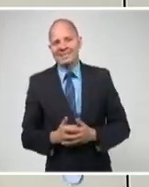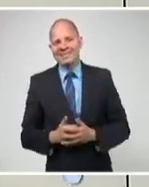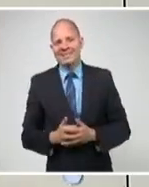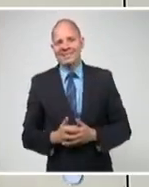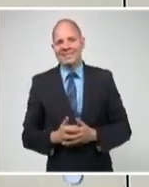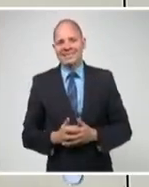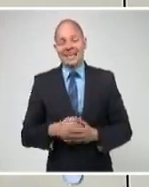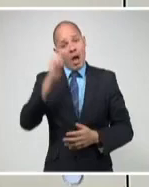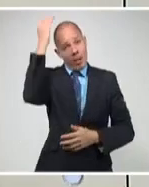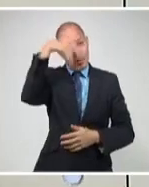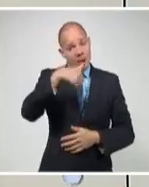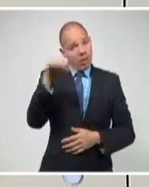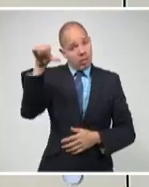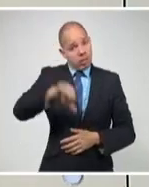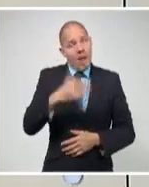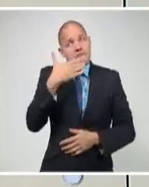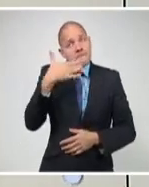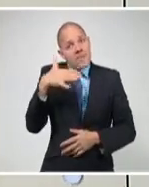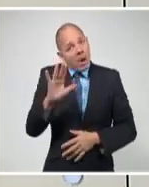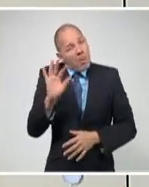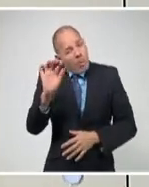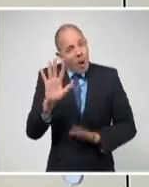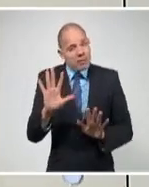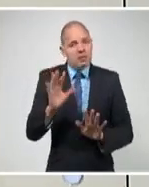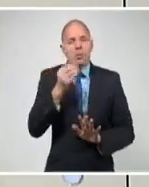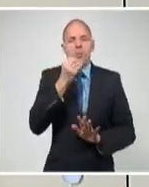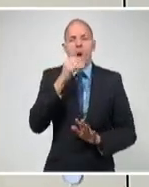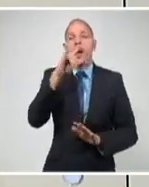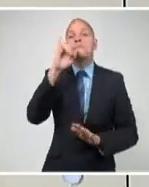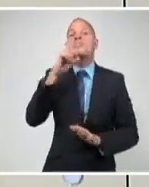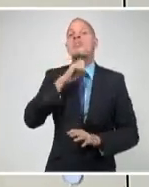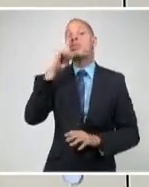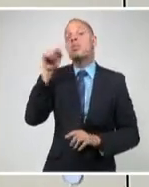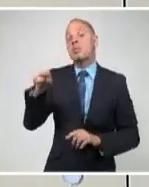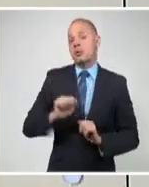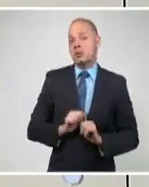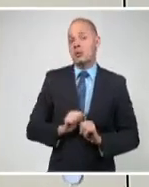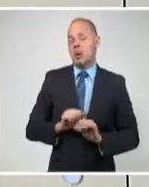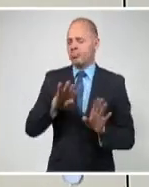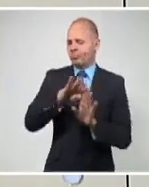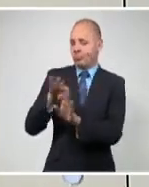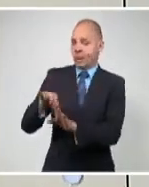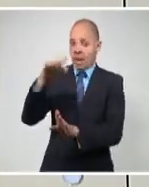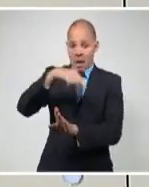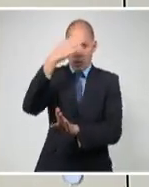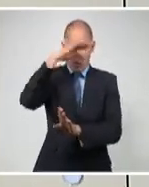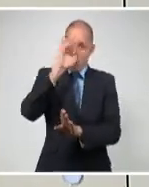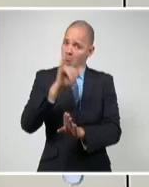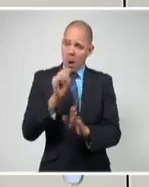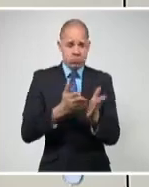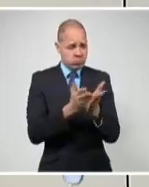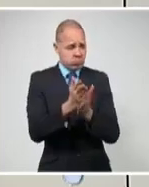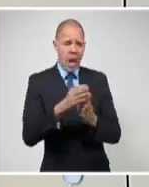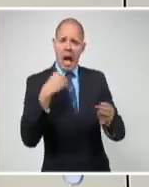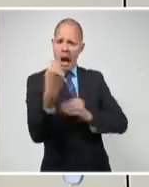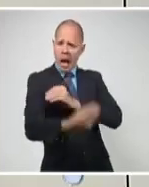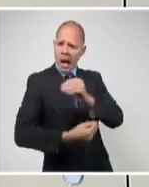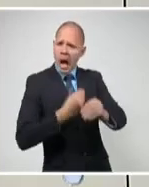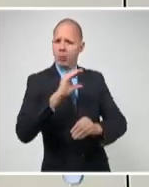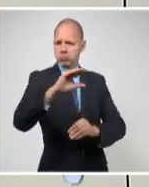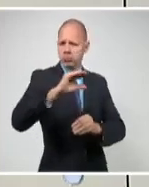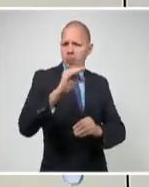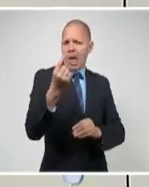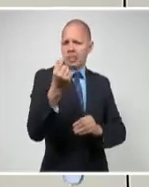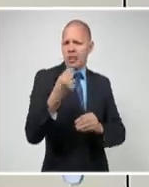con Trump. Mientras tanto, Cuba avanza en cambios profundos como el ordenamiento monetario o el impulso que se da a